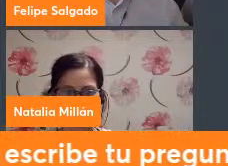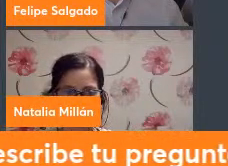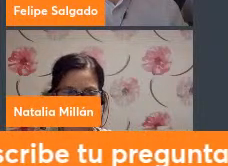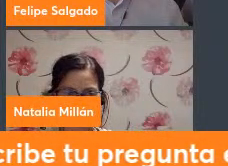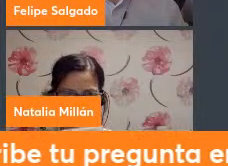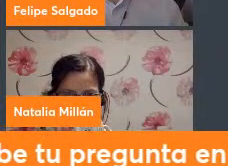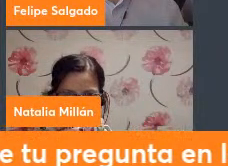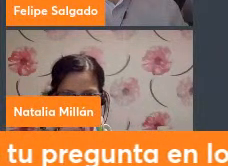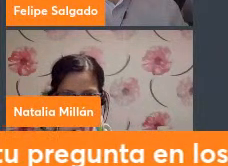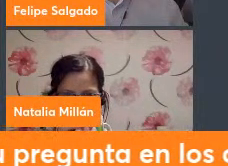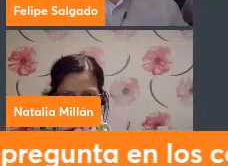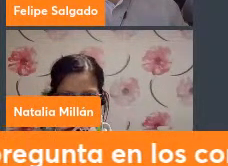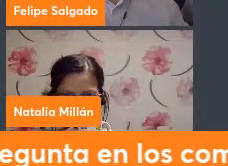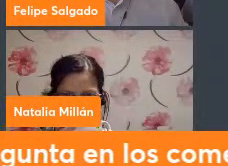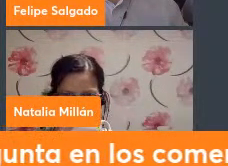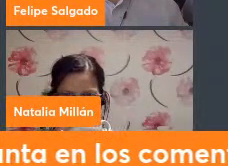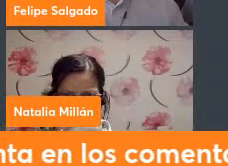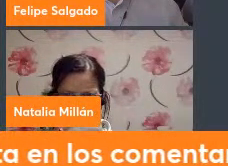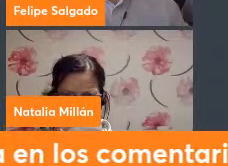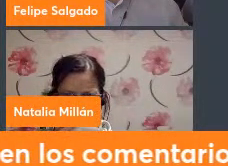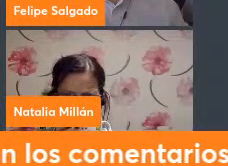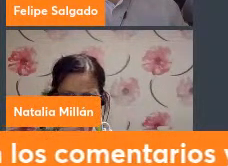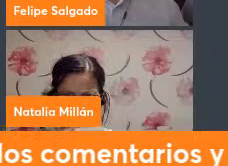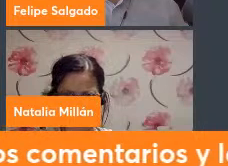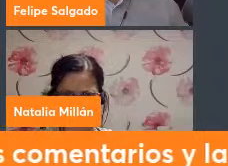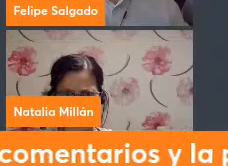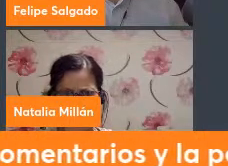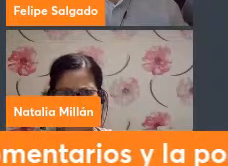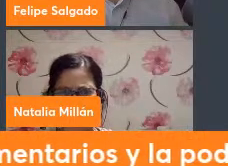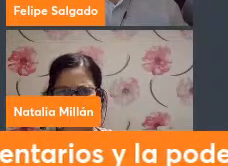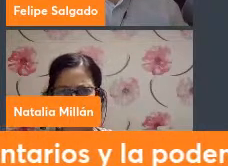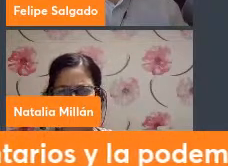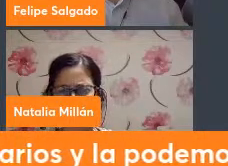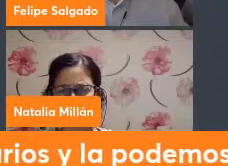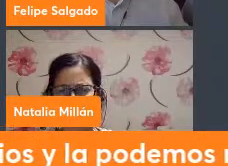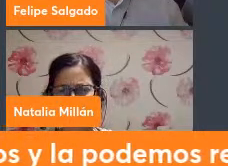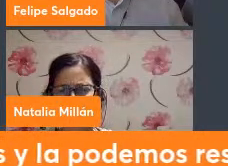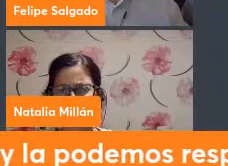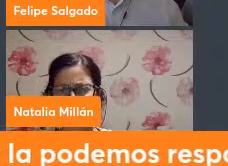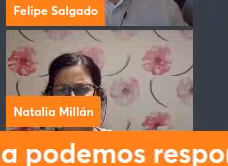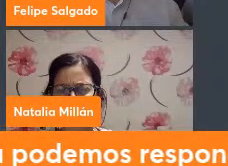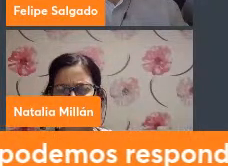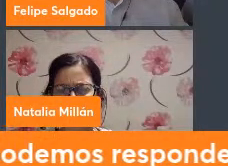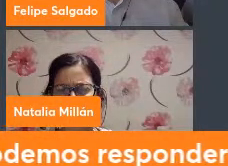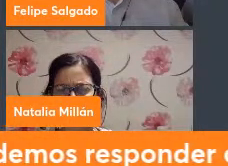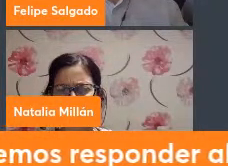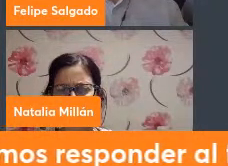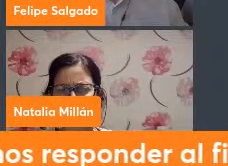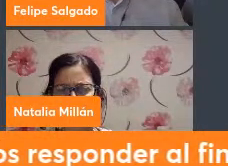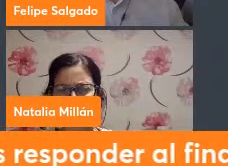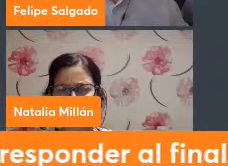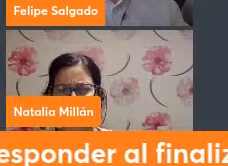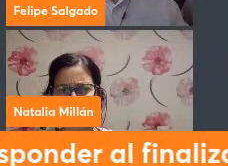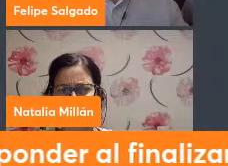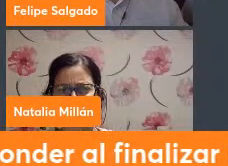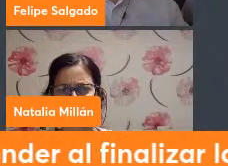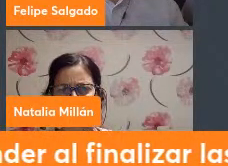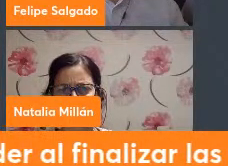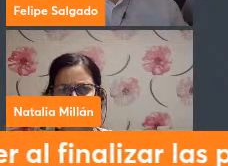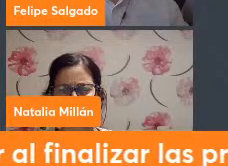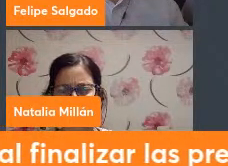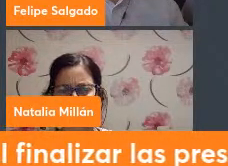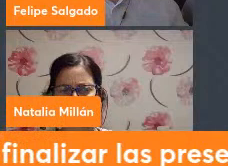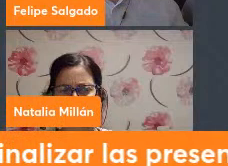empresas y hemos profundizado en cada uno de los aspectos en el ODS 2 donde nos hemos enfocado hacia la lucha contra la obesidad infantil